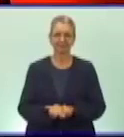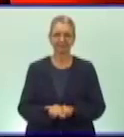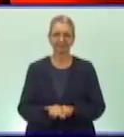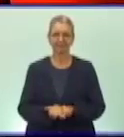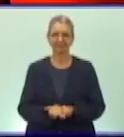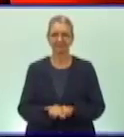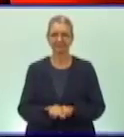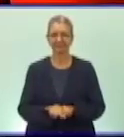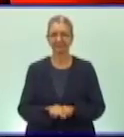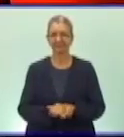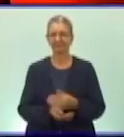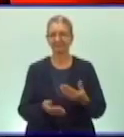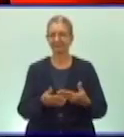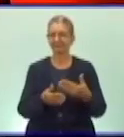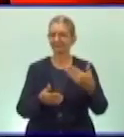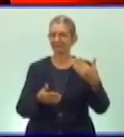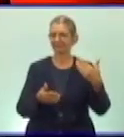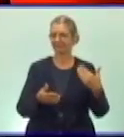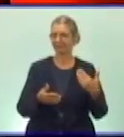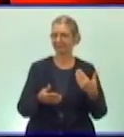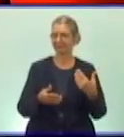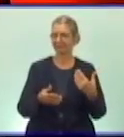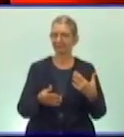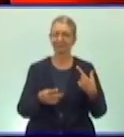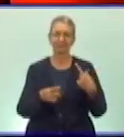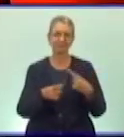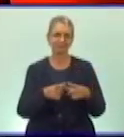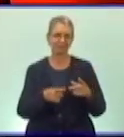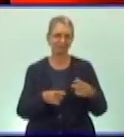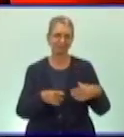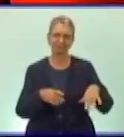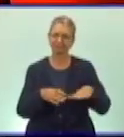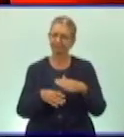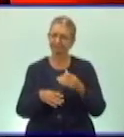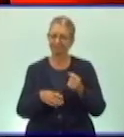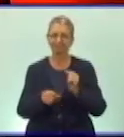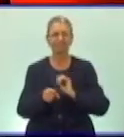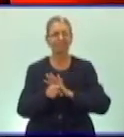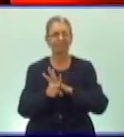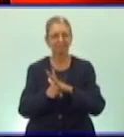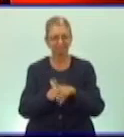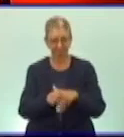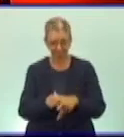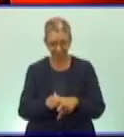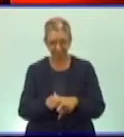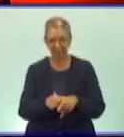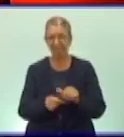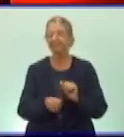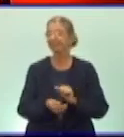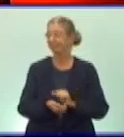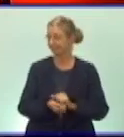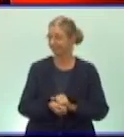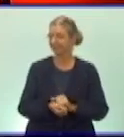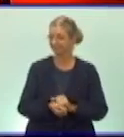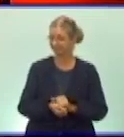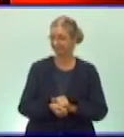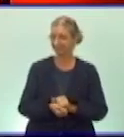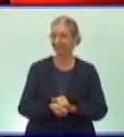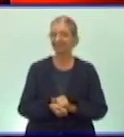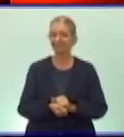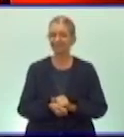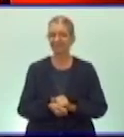Porque ante la situación actual por la que atraviesa Cuba con la situación de la COVID-19,